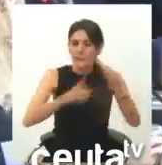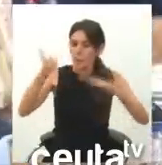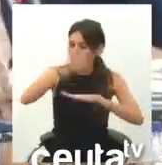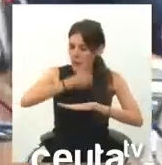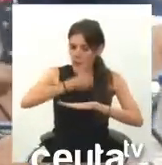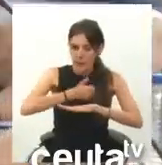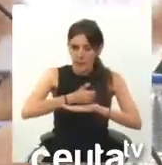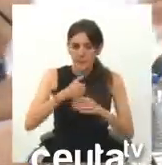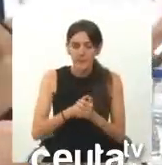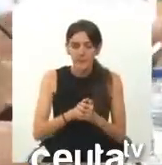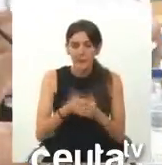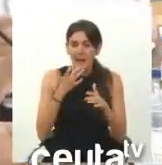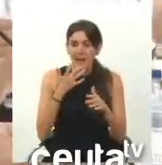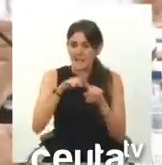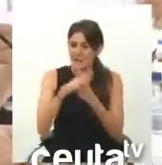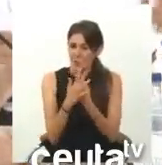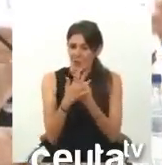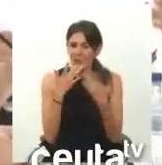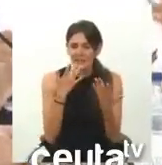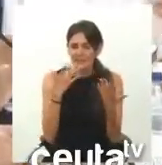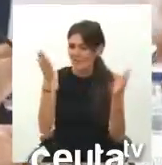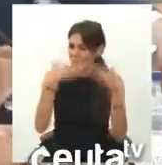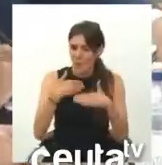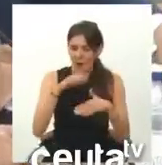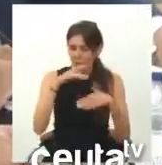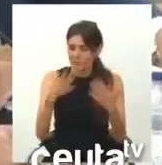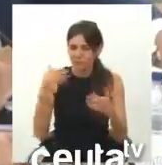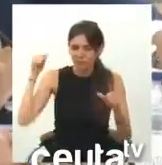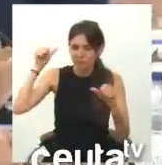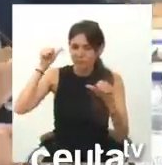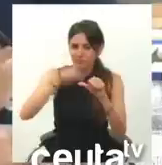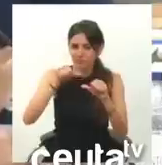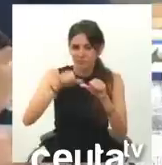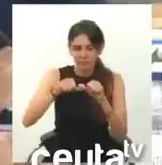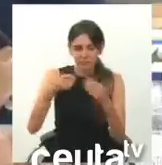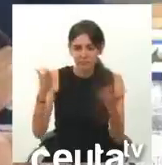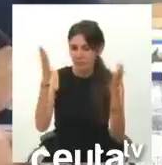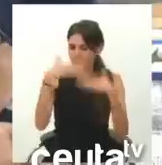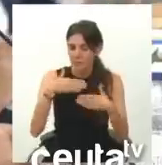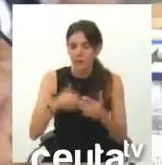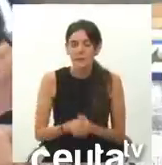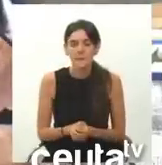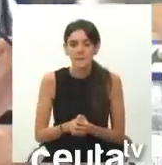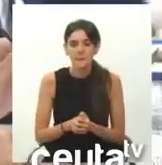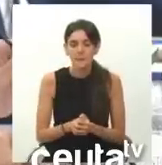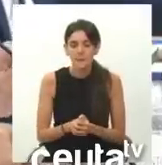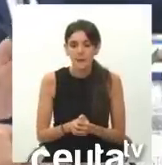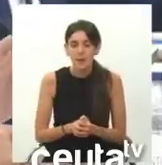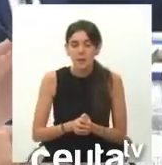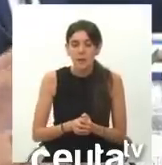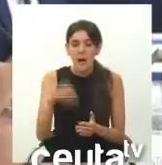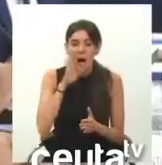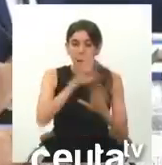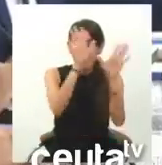objetivo, algo de lo que carecemos desde hace ya demasiado tiempo. ¿Cómo queremos ese